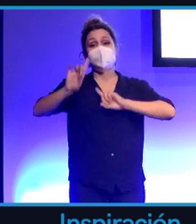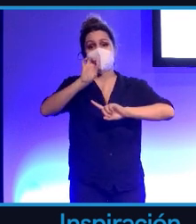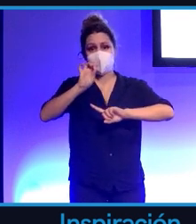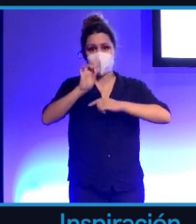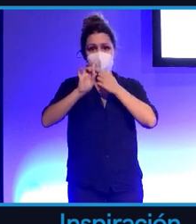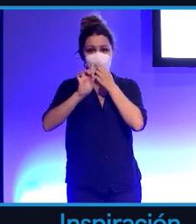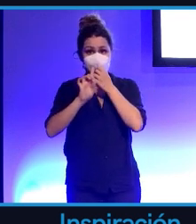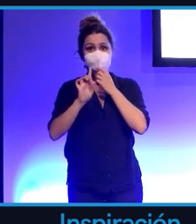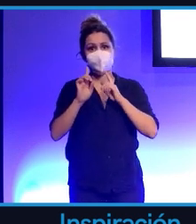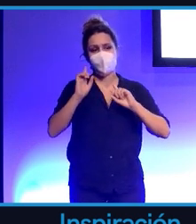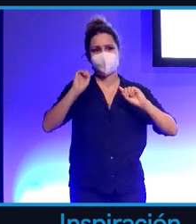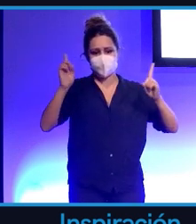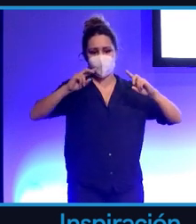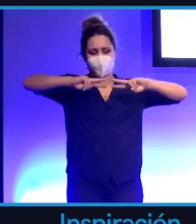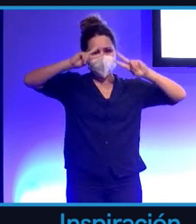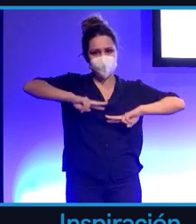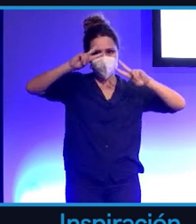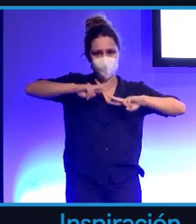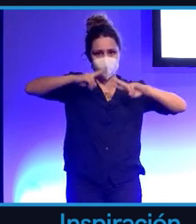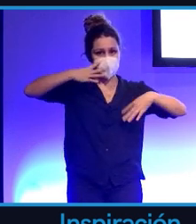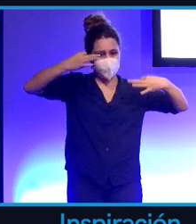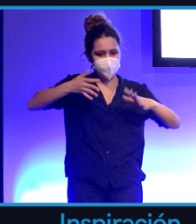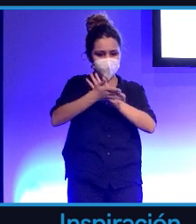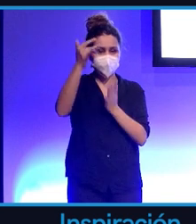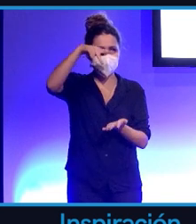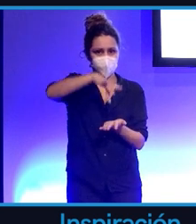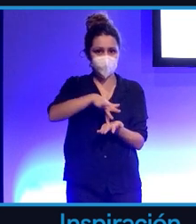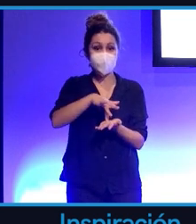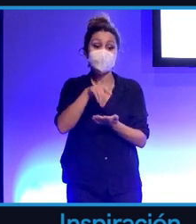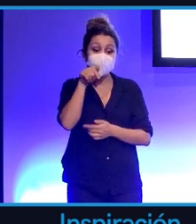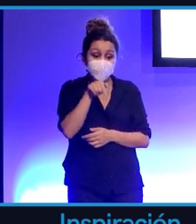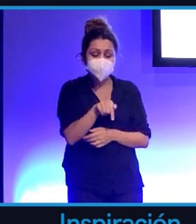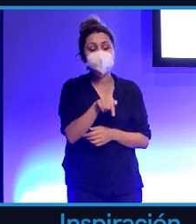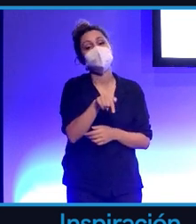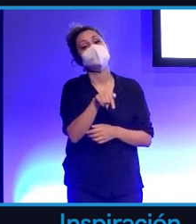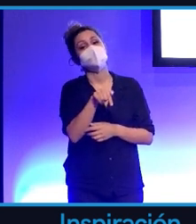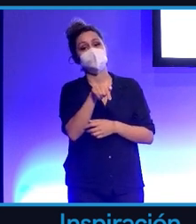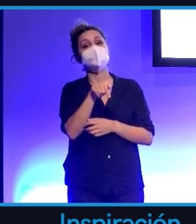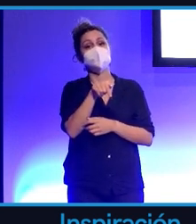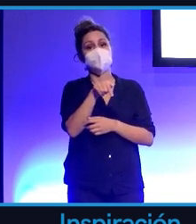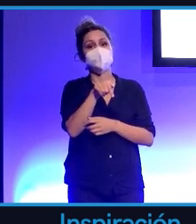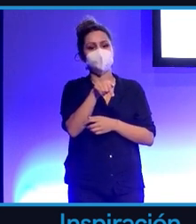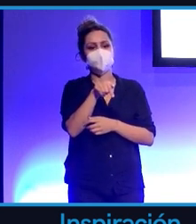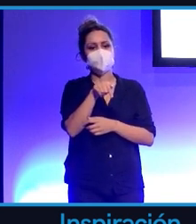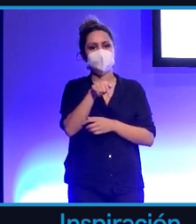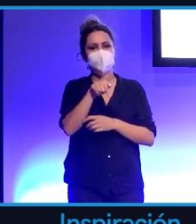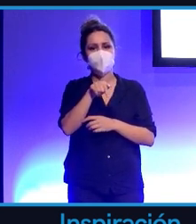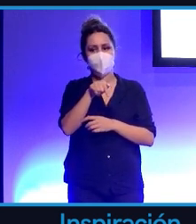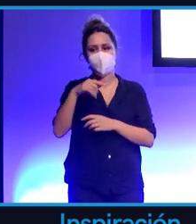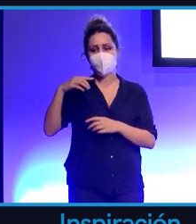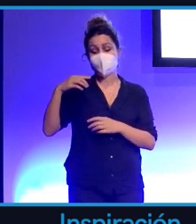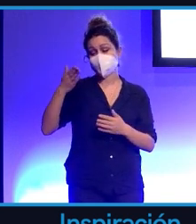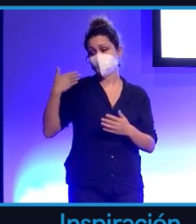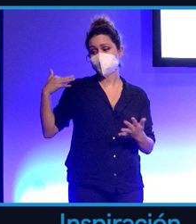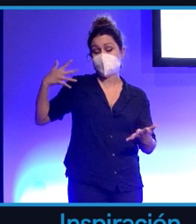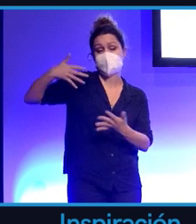caso de estudio real que está ocurriendo y que ha levantado bastante polémica en los últimos años y